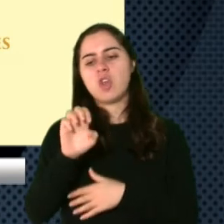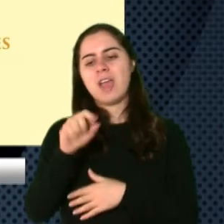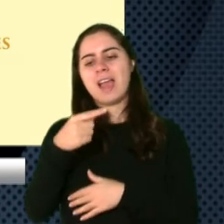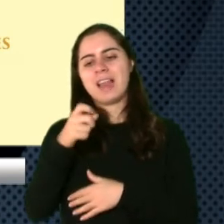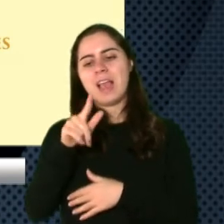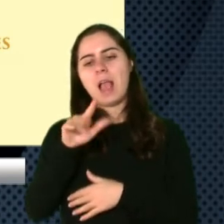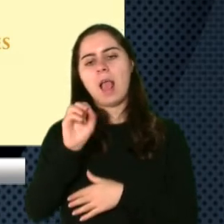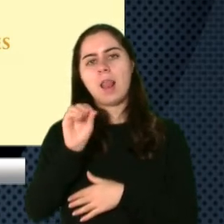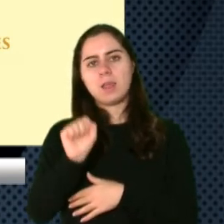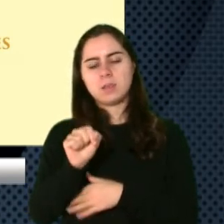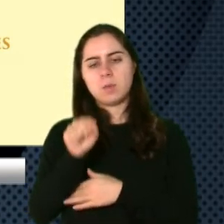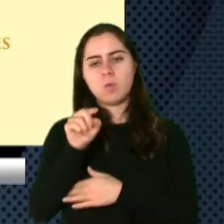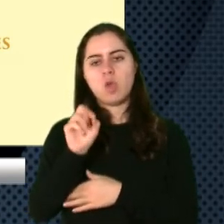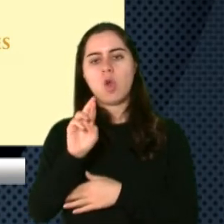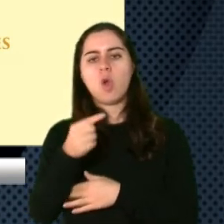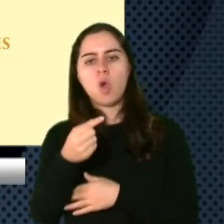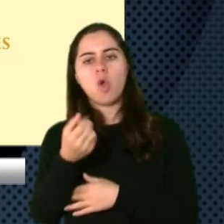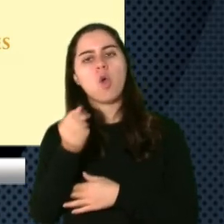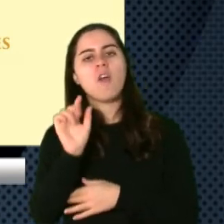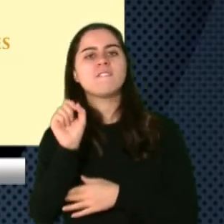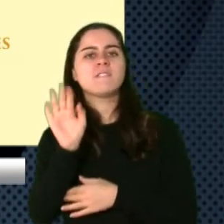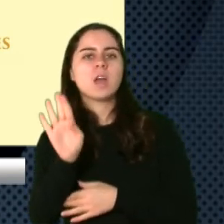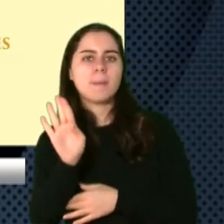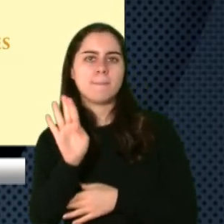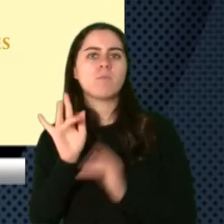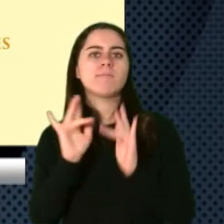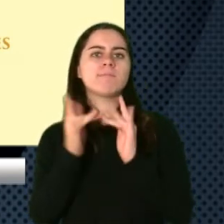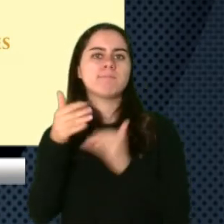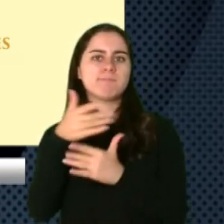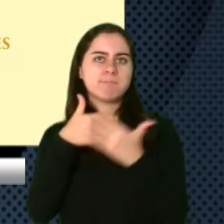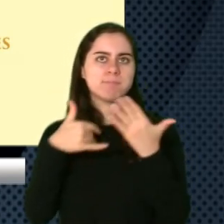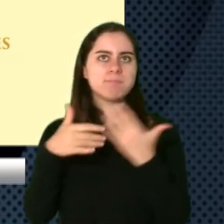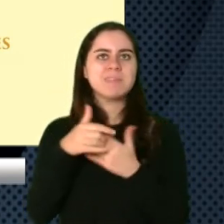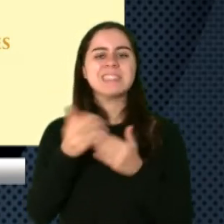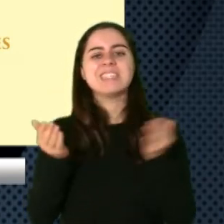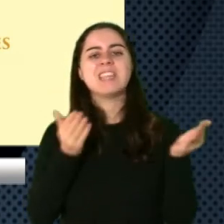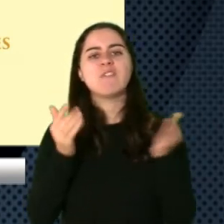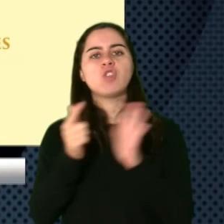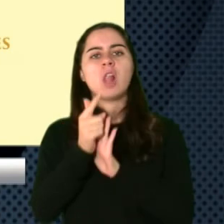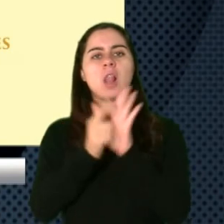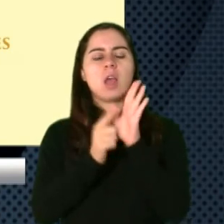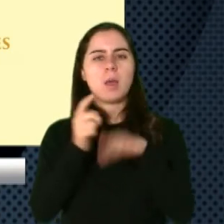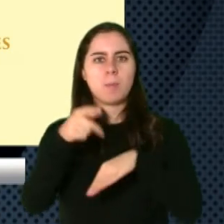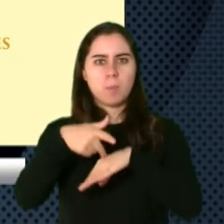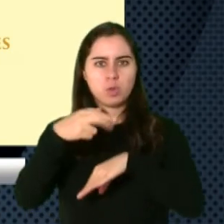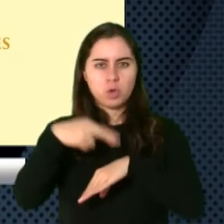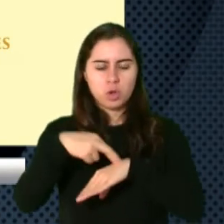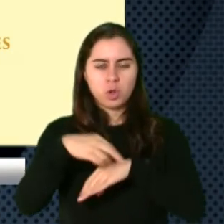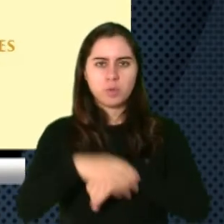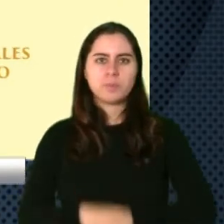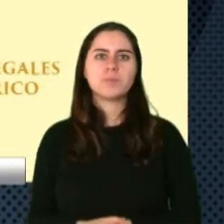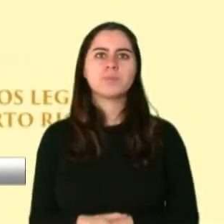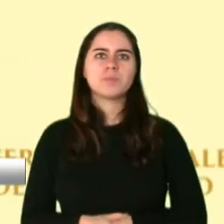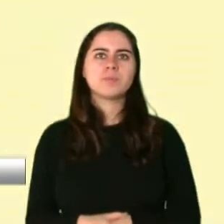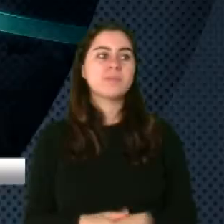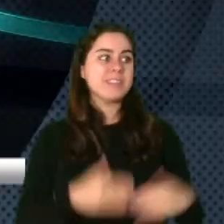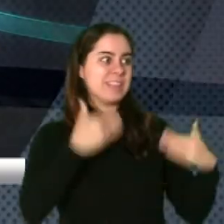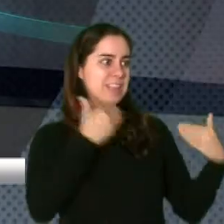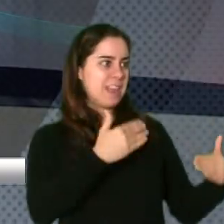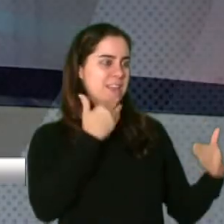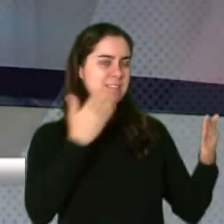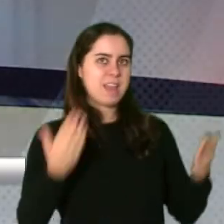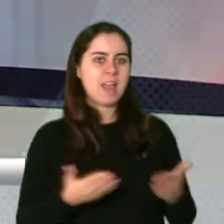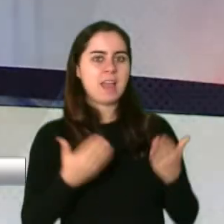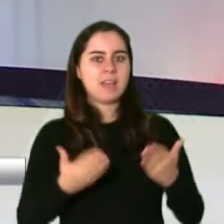y estamos también en las redes sociales como Facebook, nos puede conseguir Servicios Legales de Puerto Rico. Gracias, licenciado, por acompañarnos y